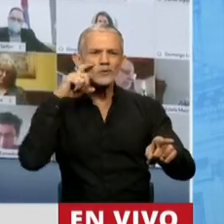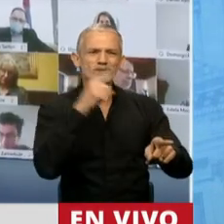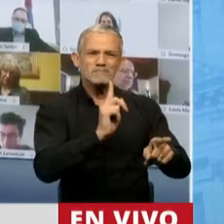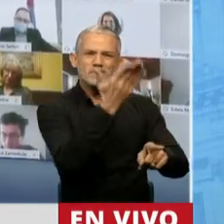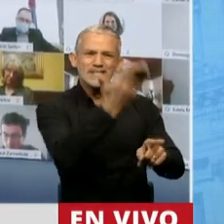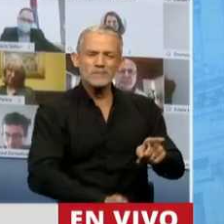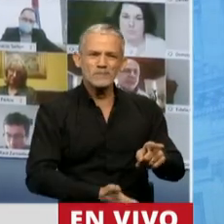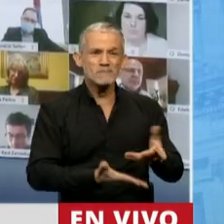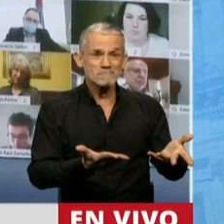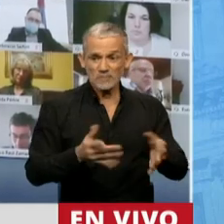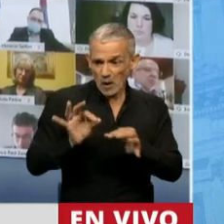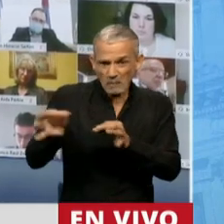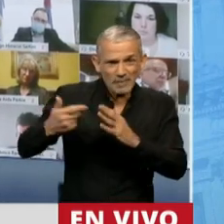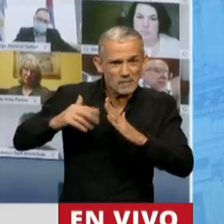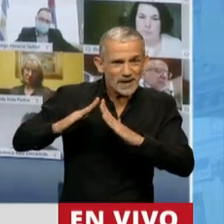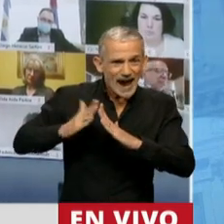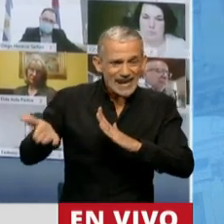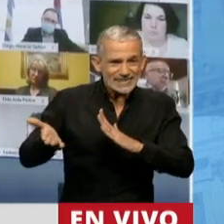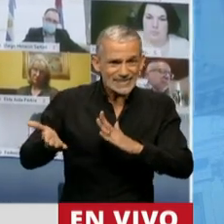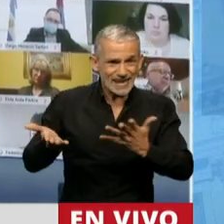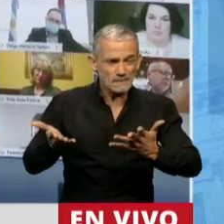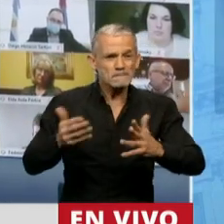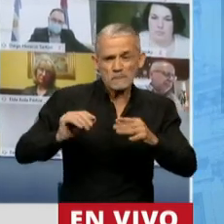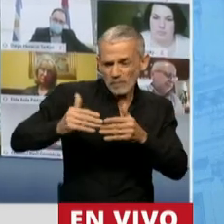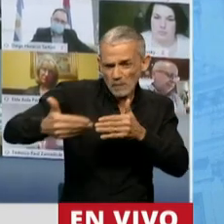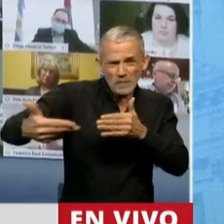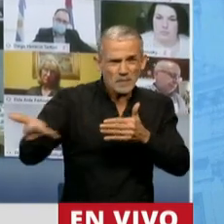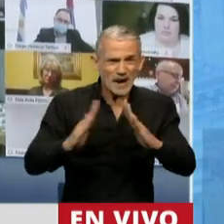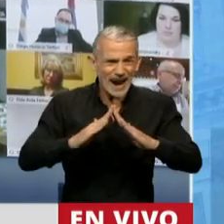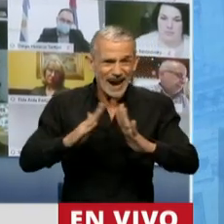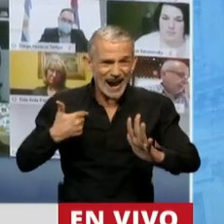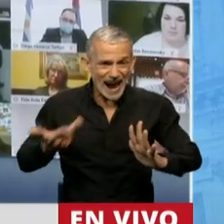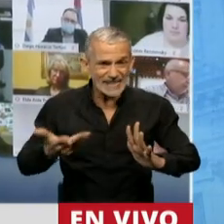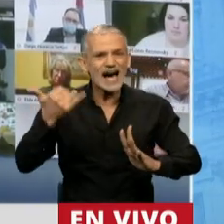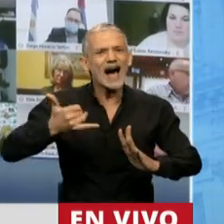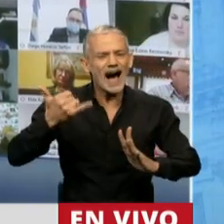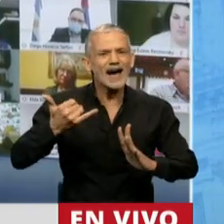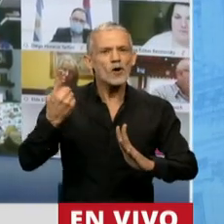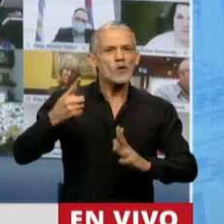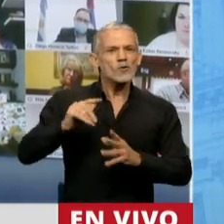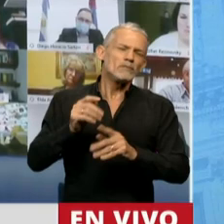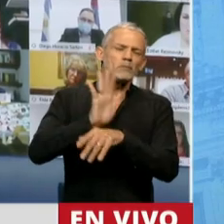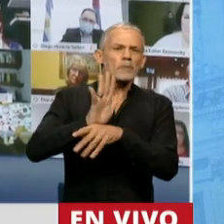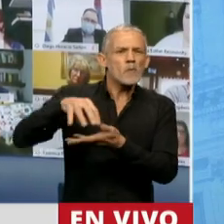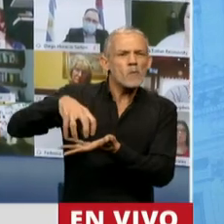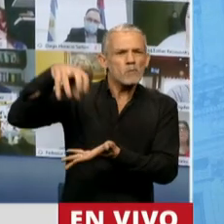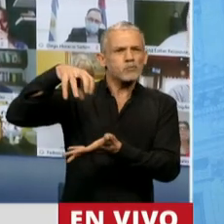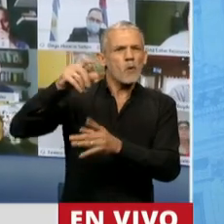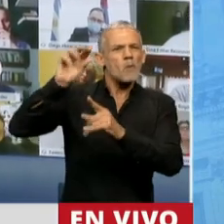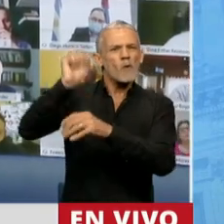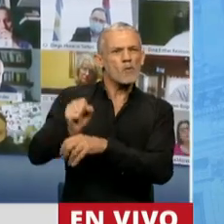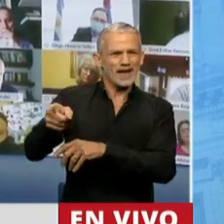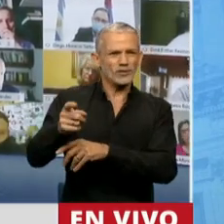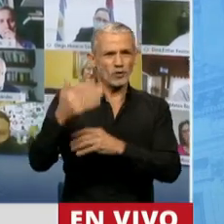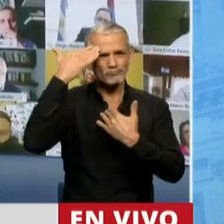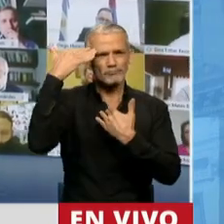Rucci, acá muy cerca de mi casa, a escasas cuadras, donde tenemos herejido un monumento a José